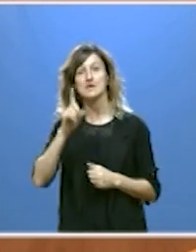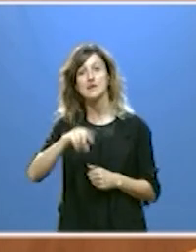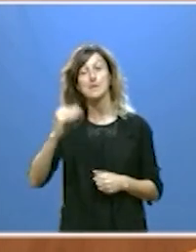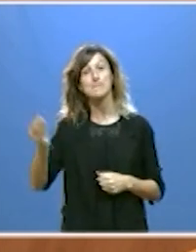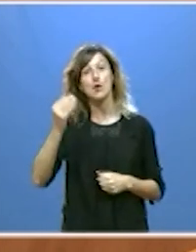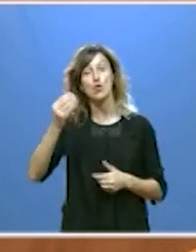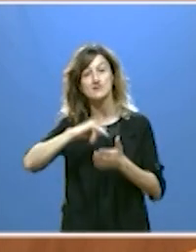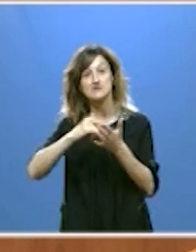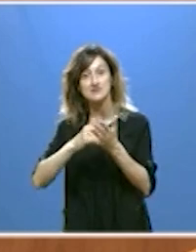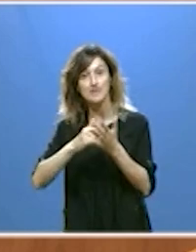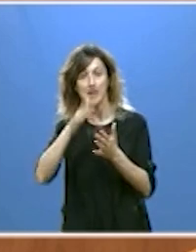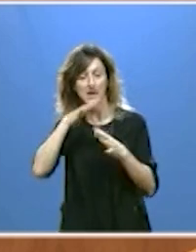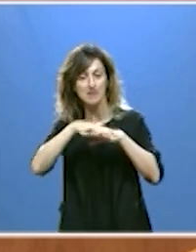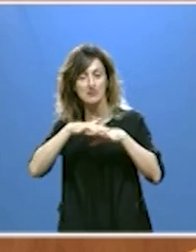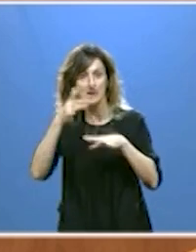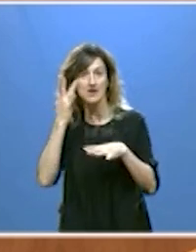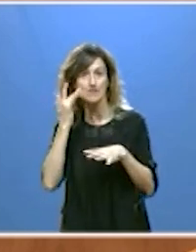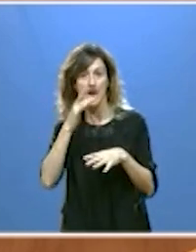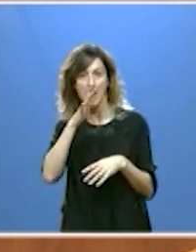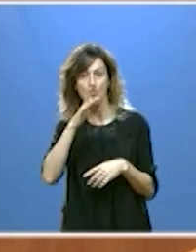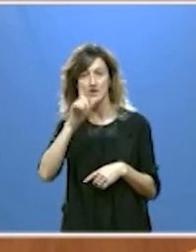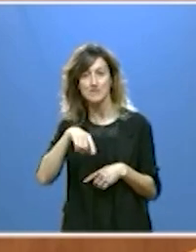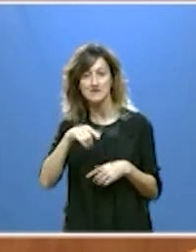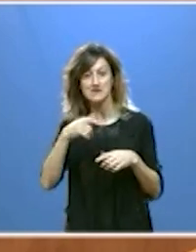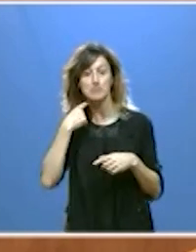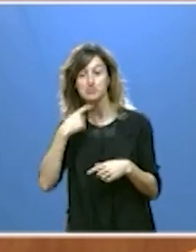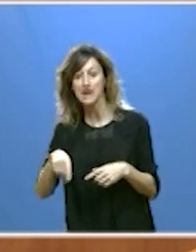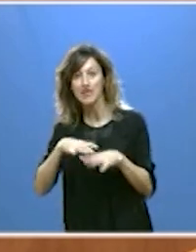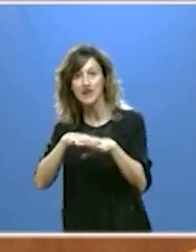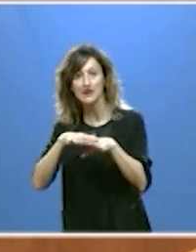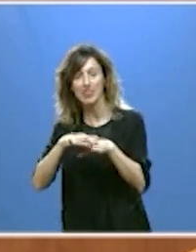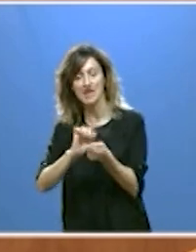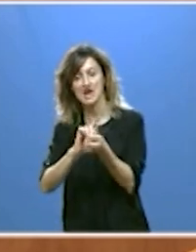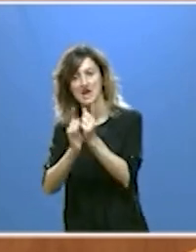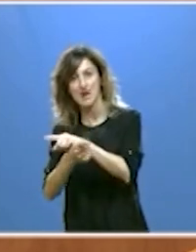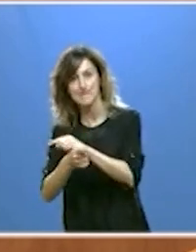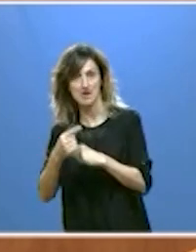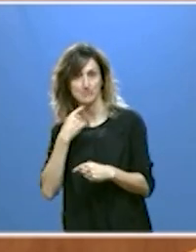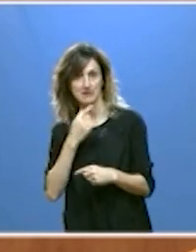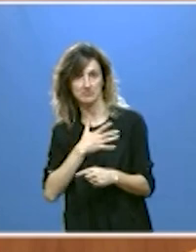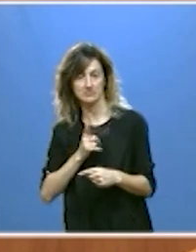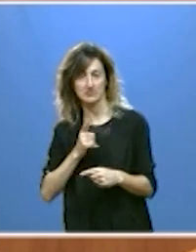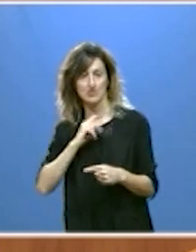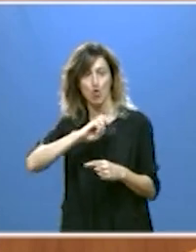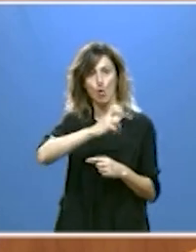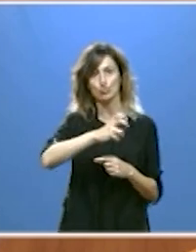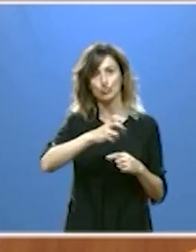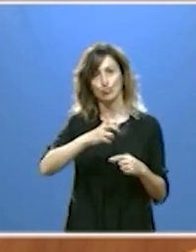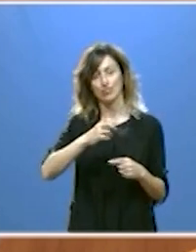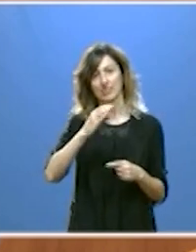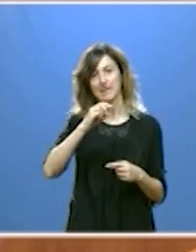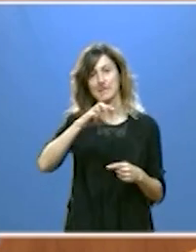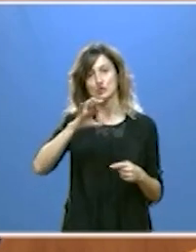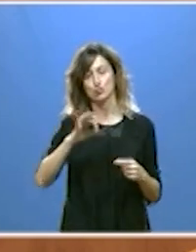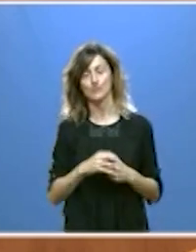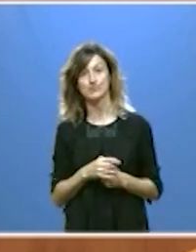de los sistemas de potabilización y la eliminación de pérdidas en la red con sustitución perdón del fibrocemento y